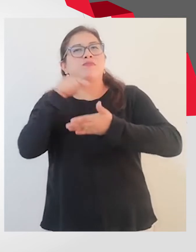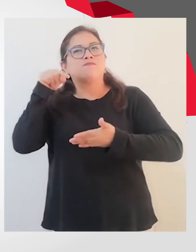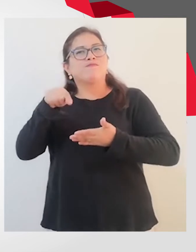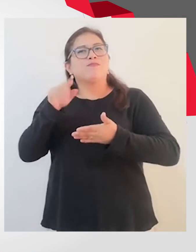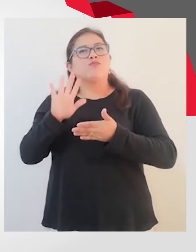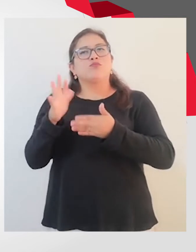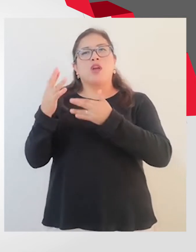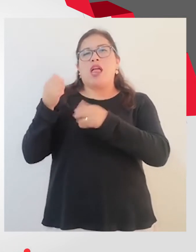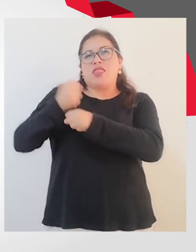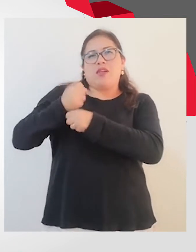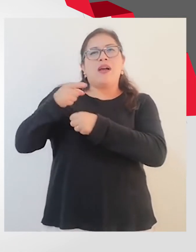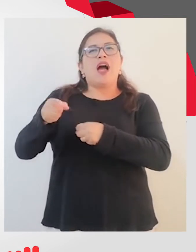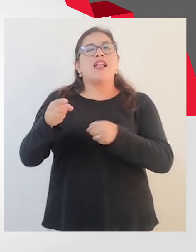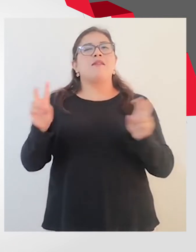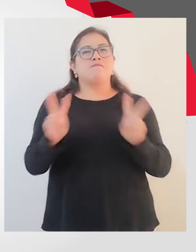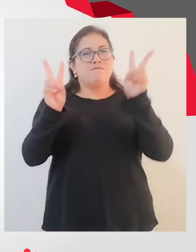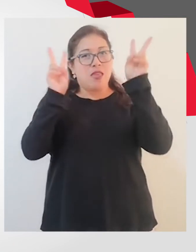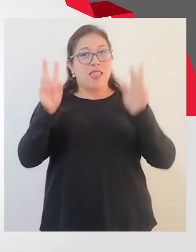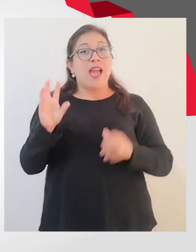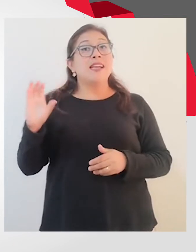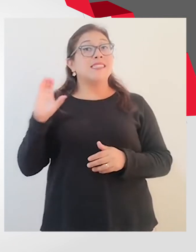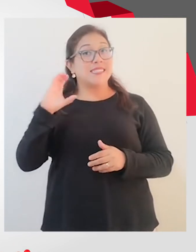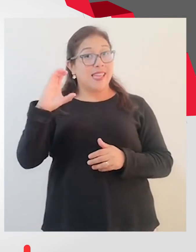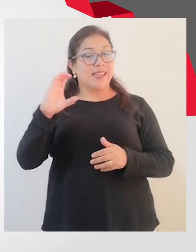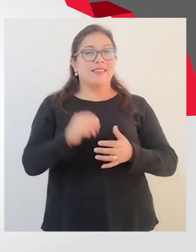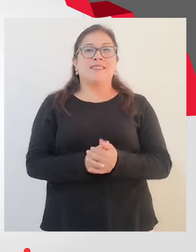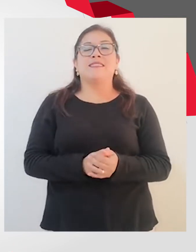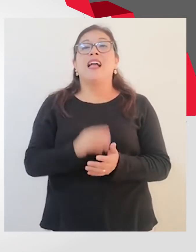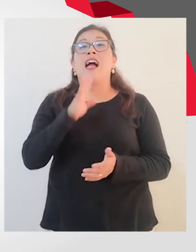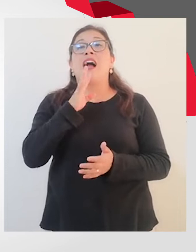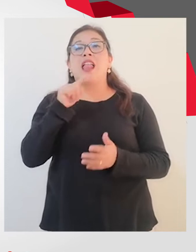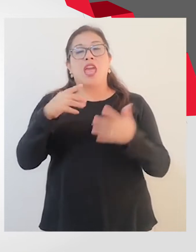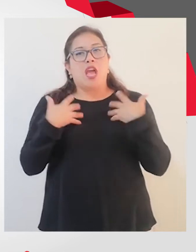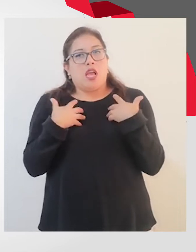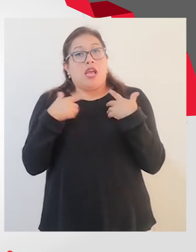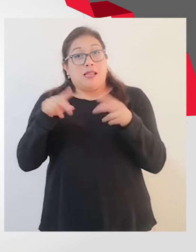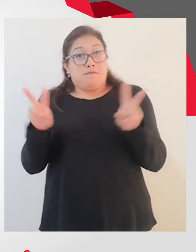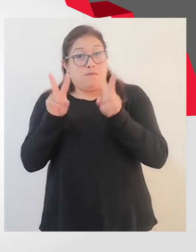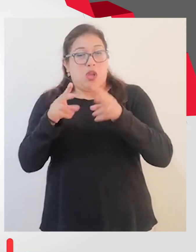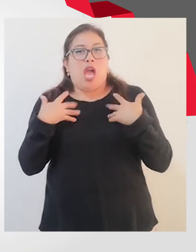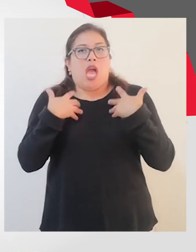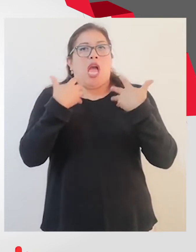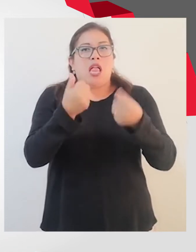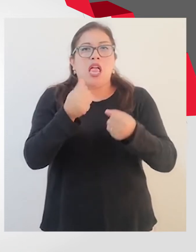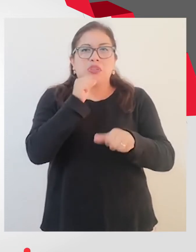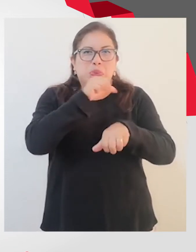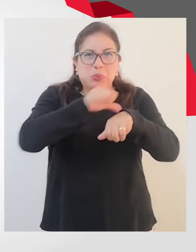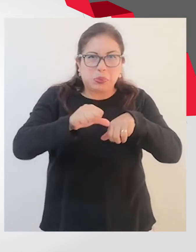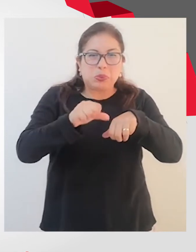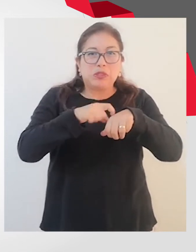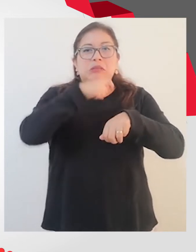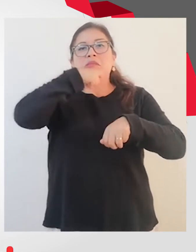vitamina C. Empecemos por las funciones. Es muy importante para sanar heridas y formar tejido cicatricial,